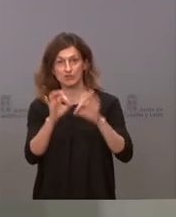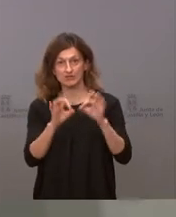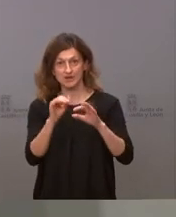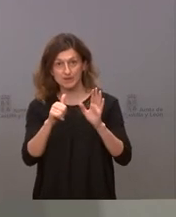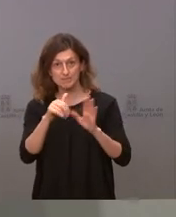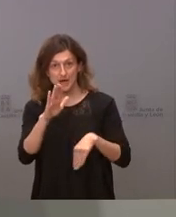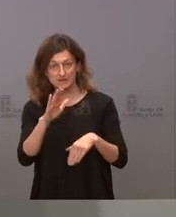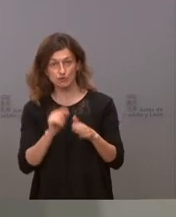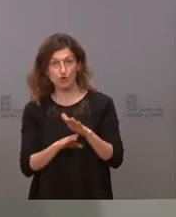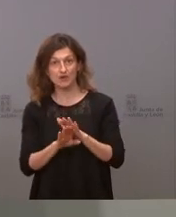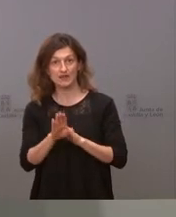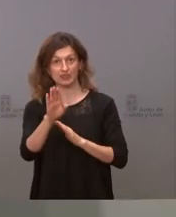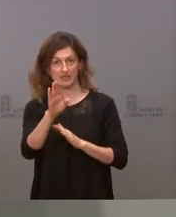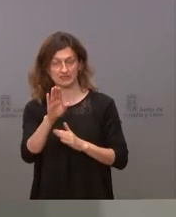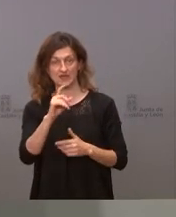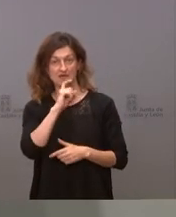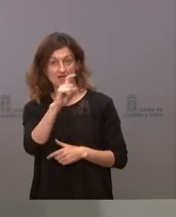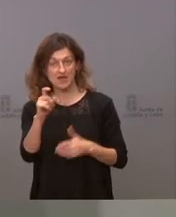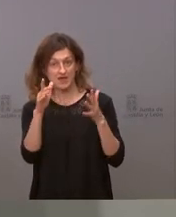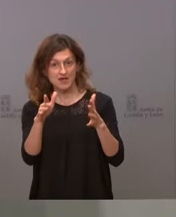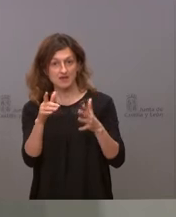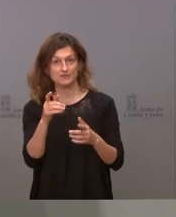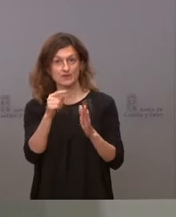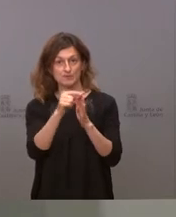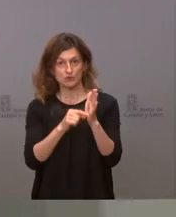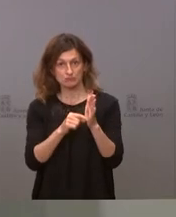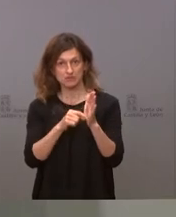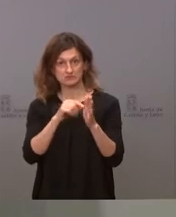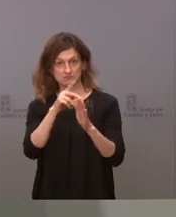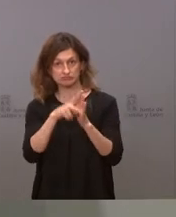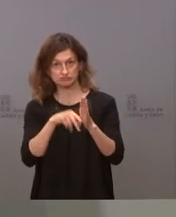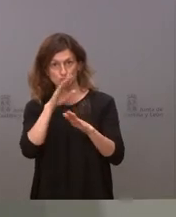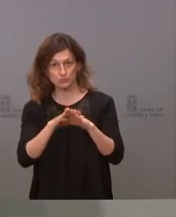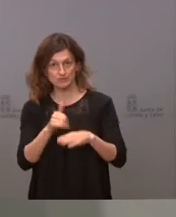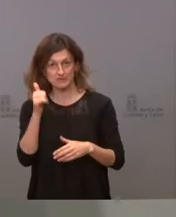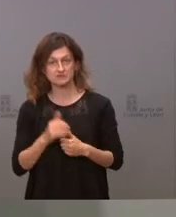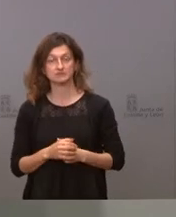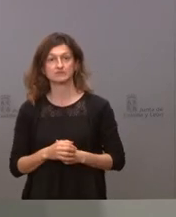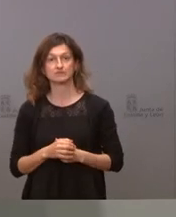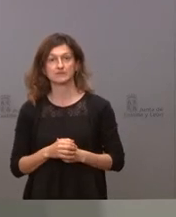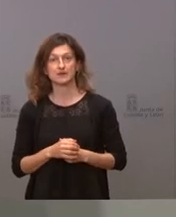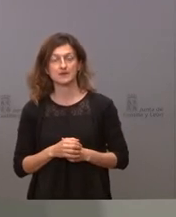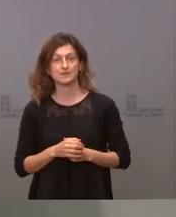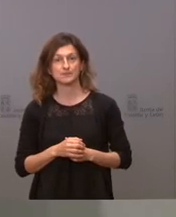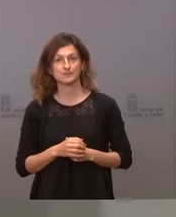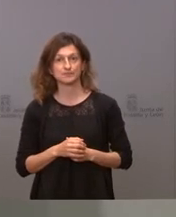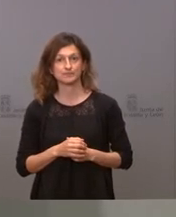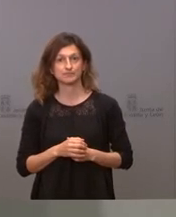o creciente en estos momentos que refuercen las medidas pero lo que no tiene mucho sentido es que